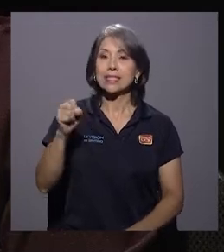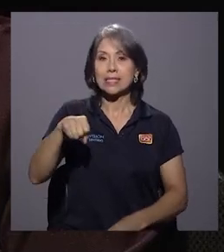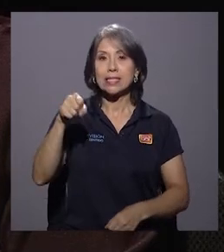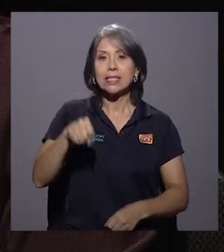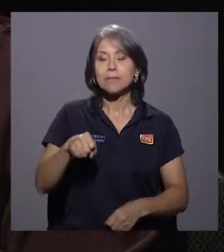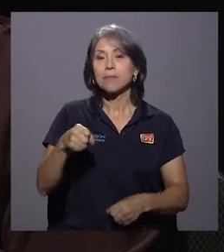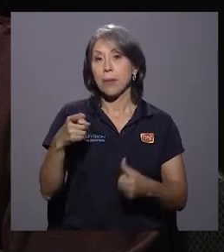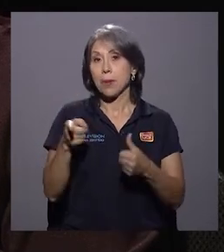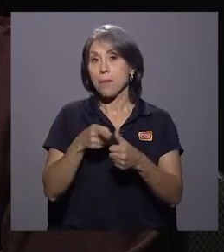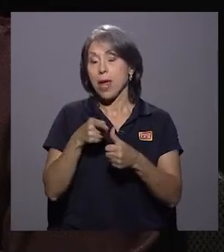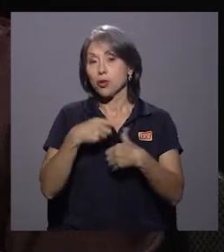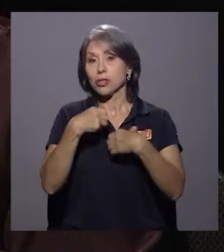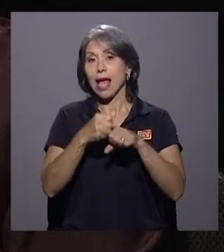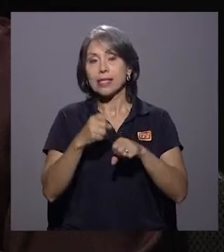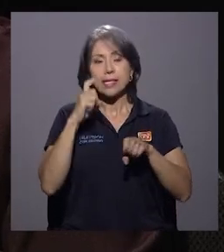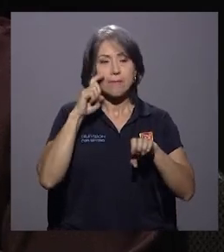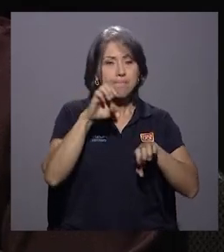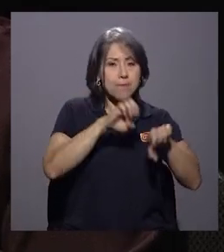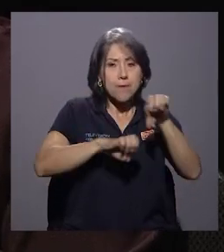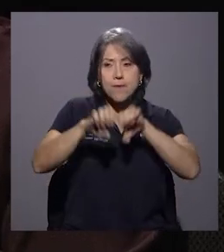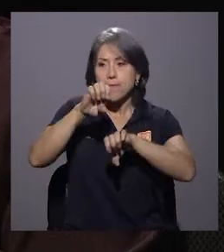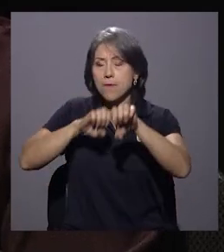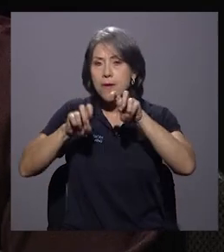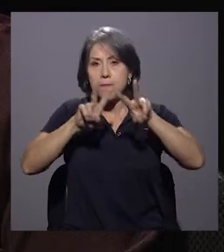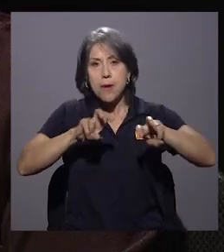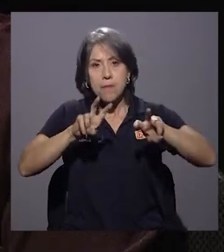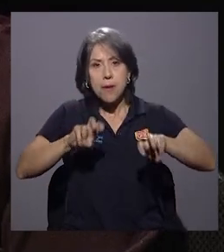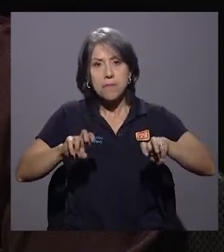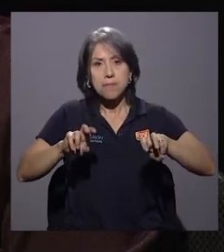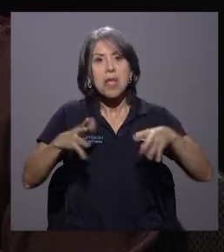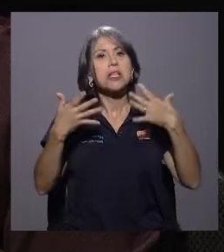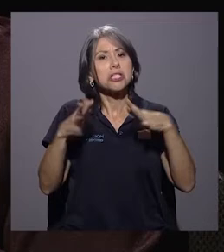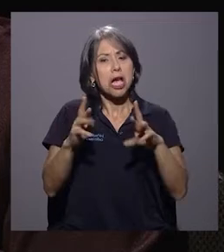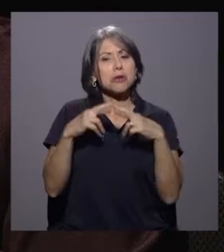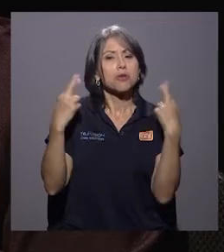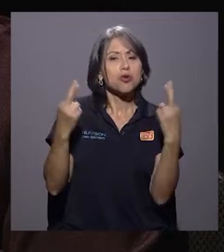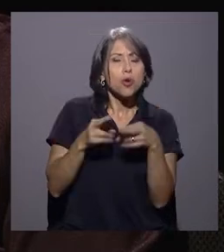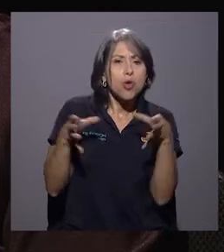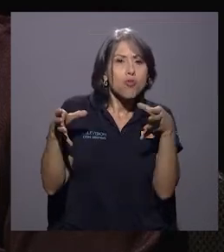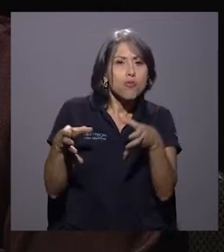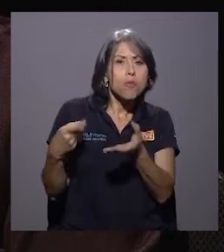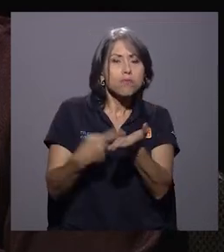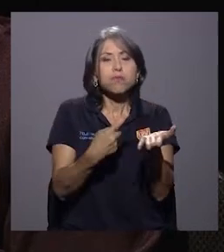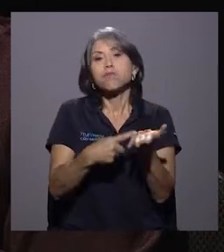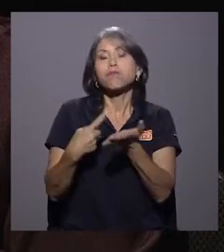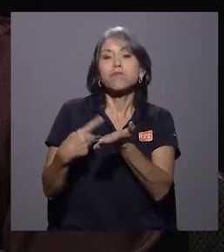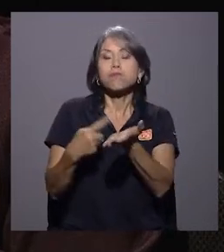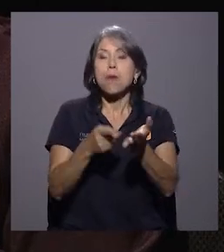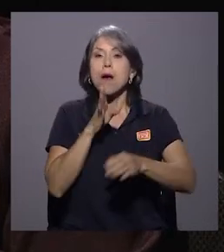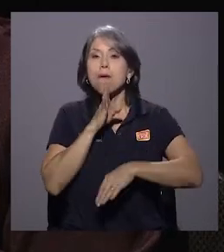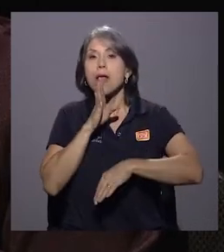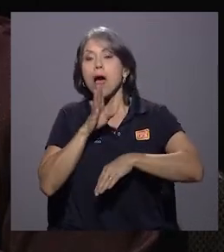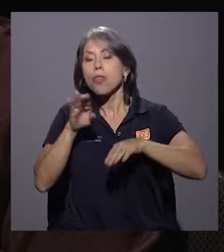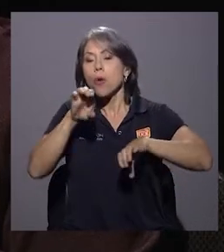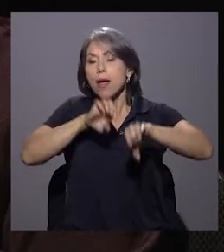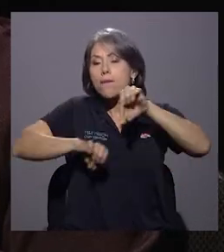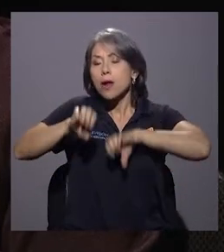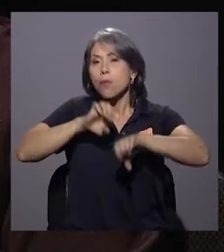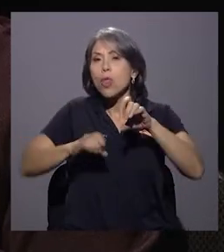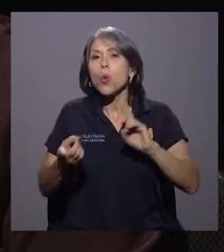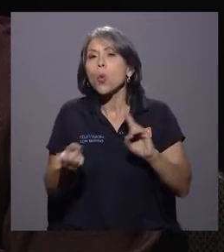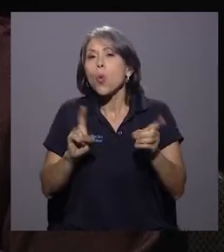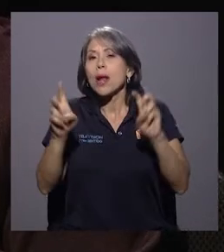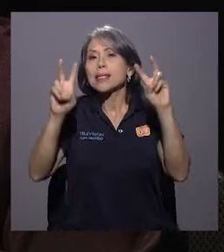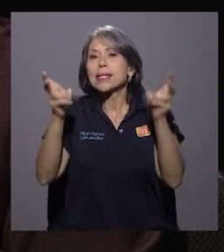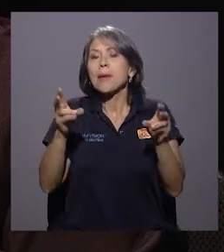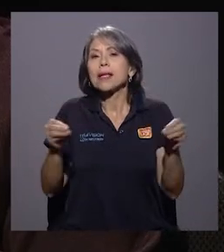valoración. De hecho, con el personal con que ya me he reunido, hemos hecho una valoración de los temas a los que hay que darle prioridad.